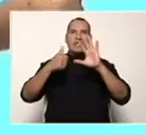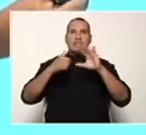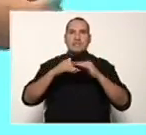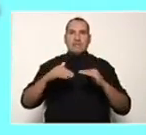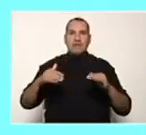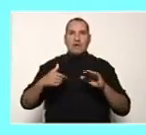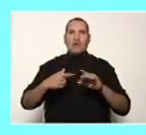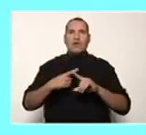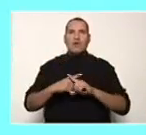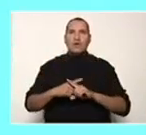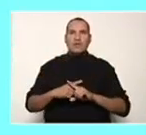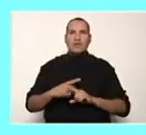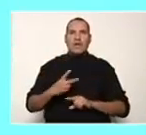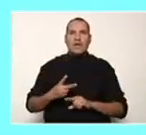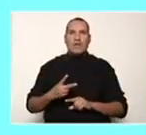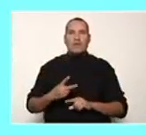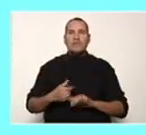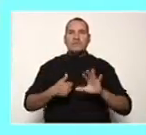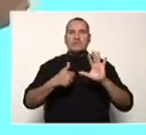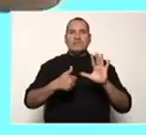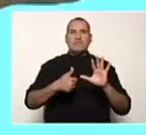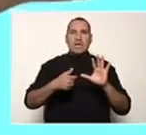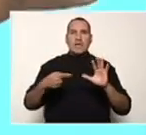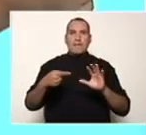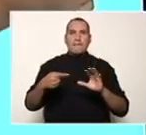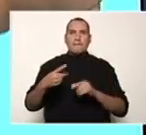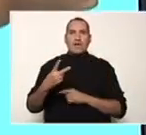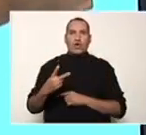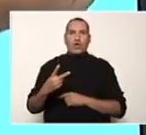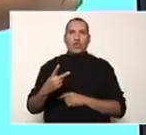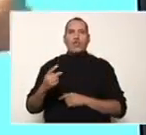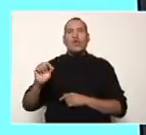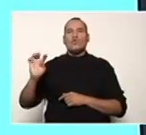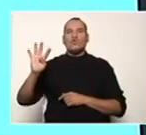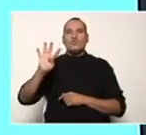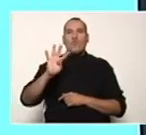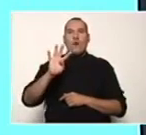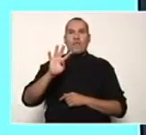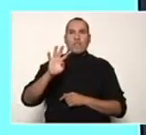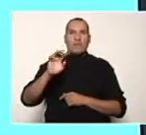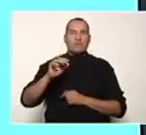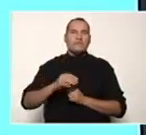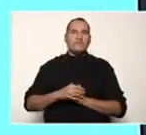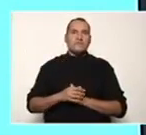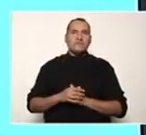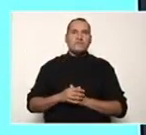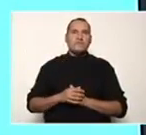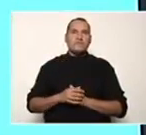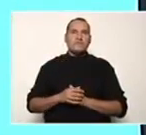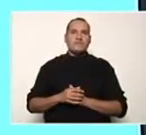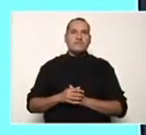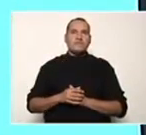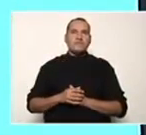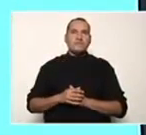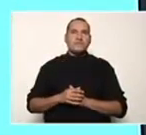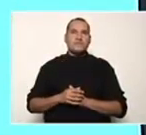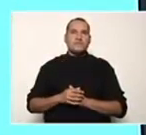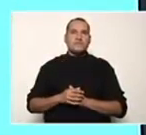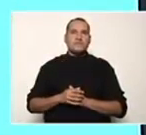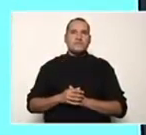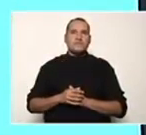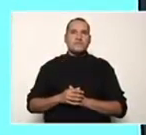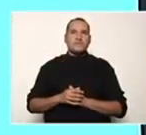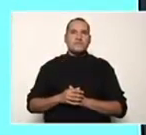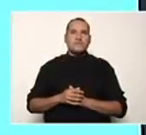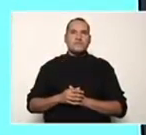misma base y resto los exponentes. 6 menos 2, 4. Ese término lo subo para acá